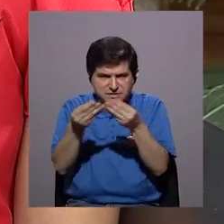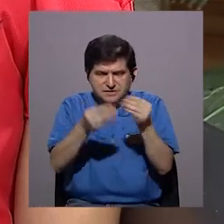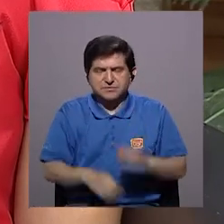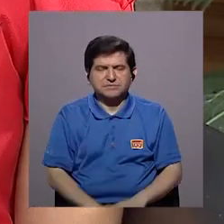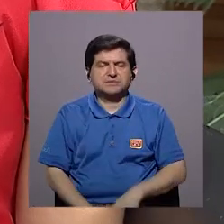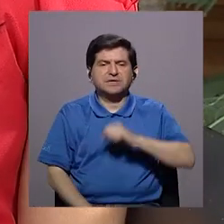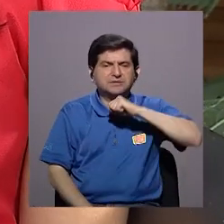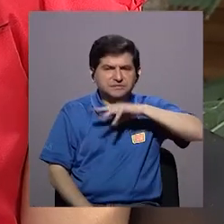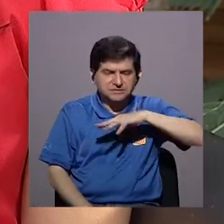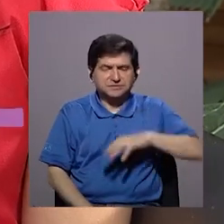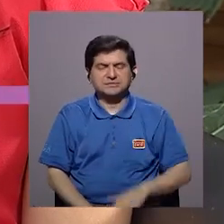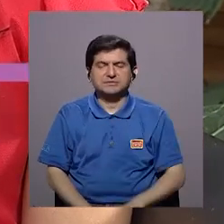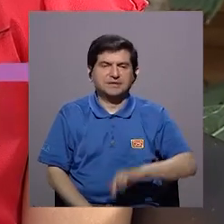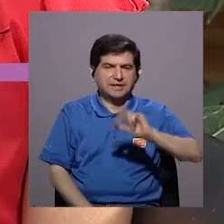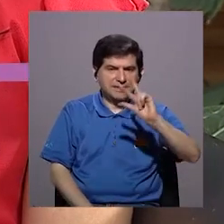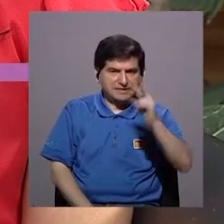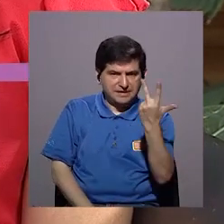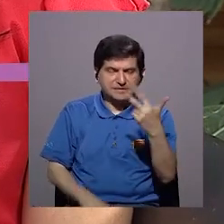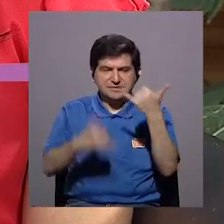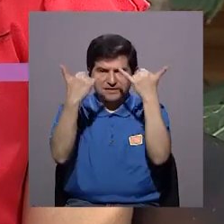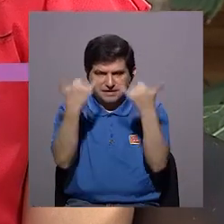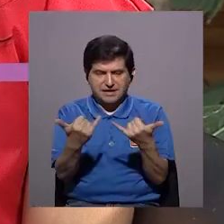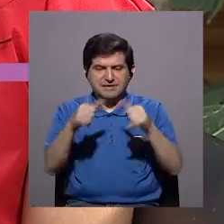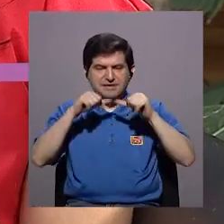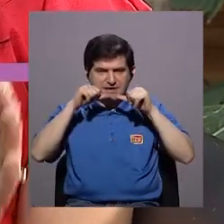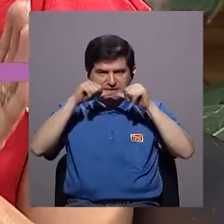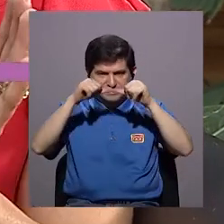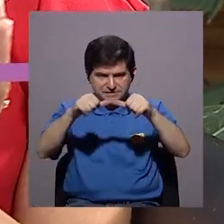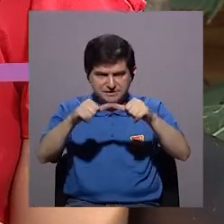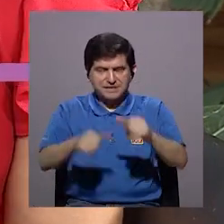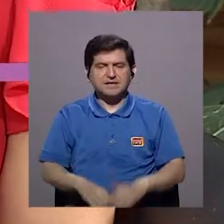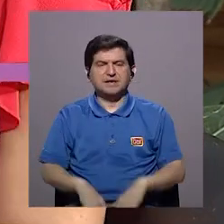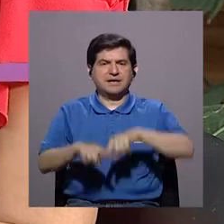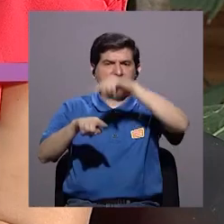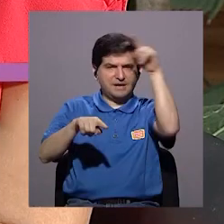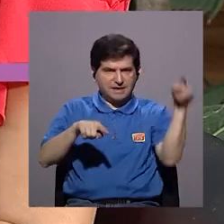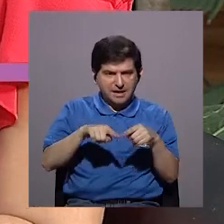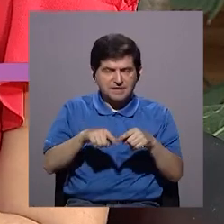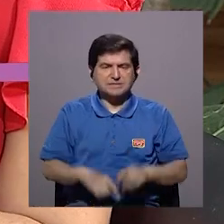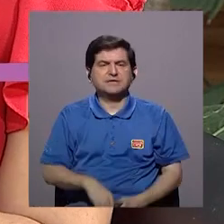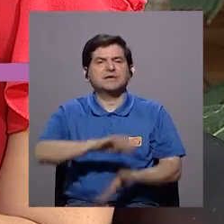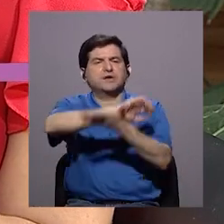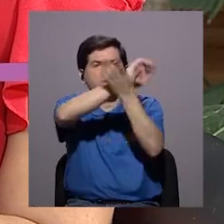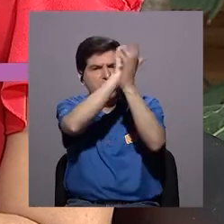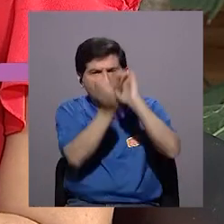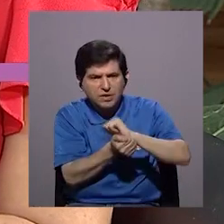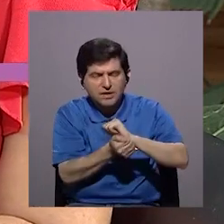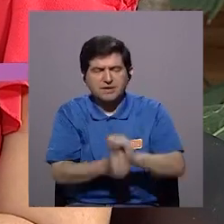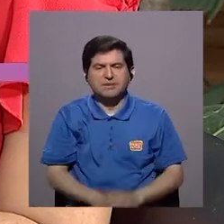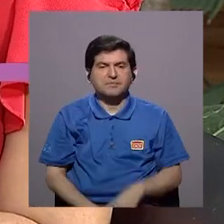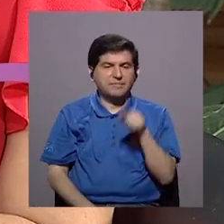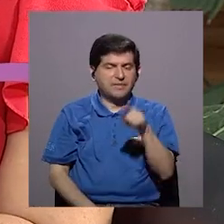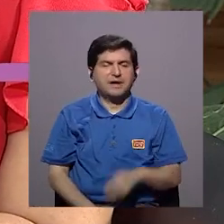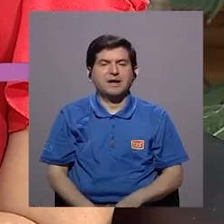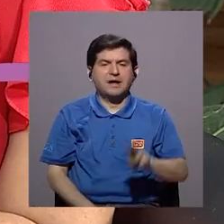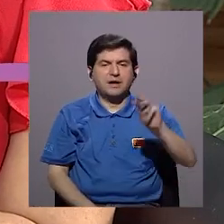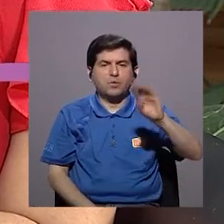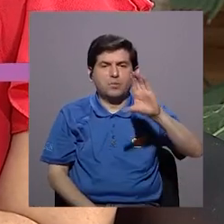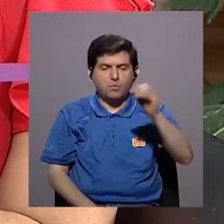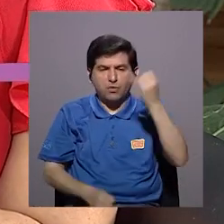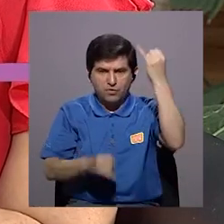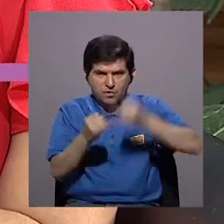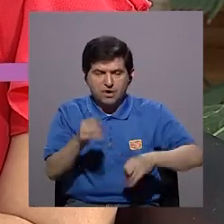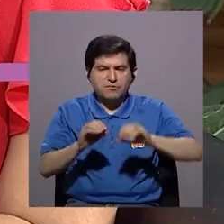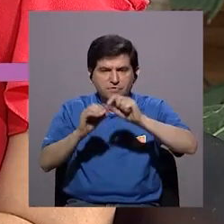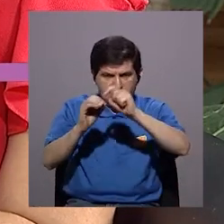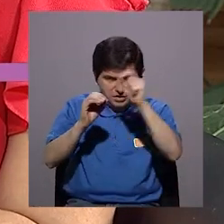líquido seminal. La tercera regla es, cuando ya seguimos el ciclo y empezamos a cambiar el moco hacia un moco que